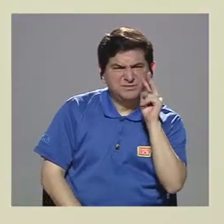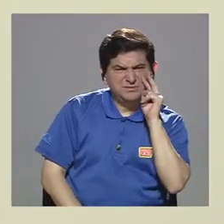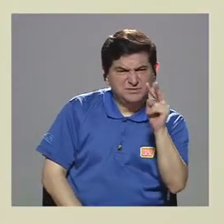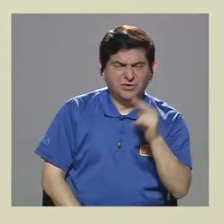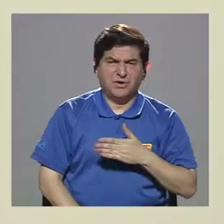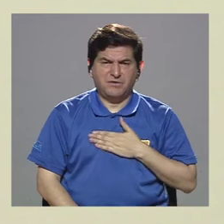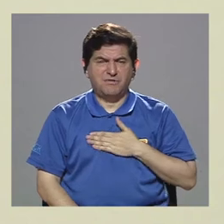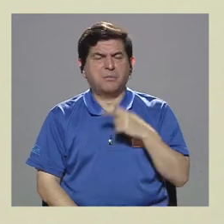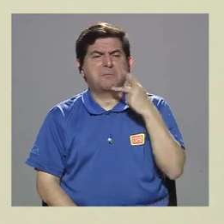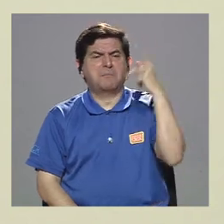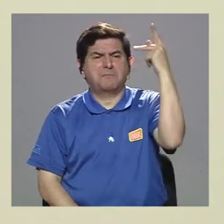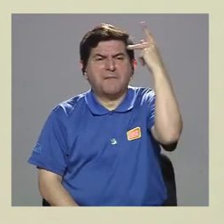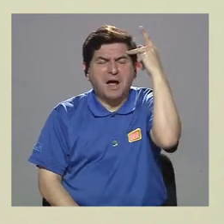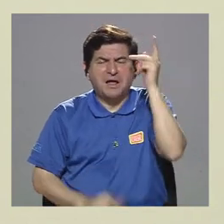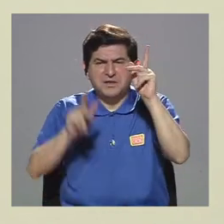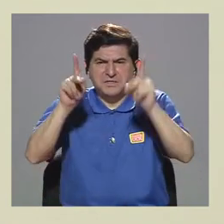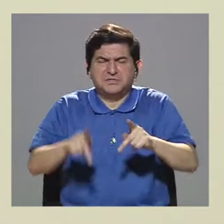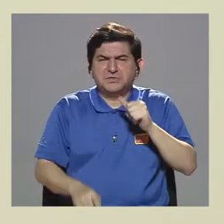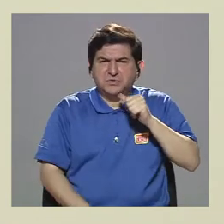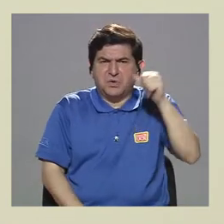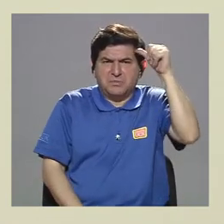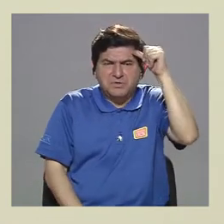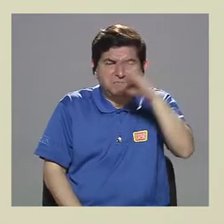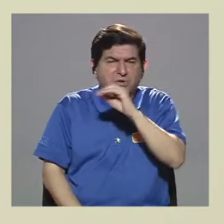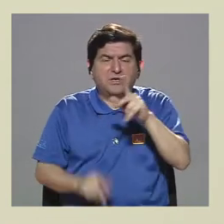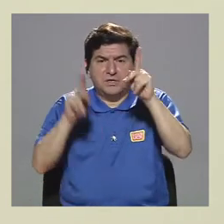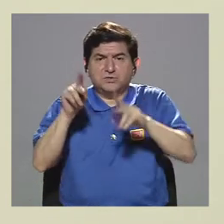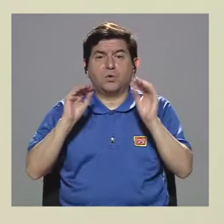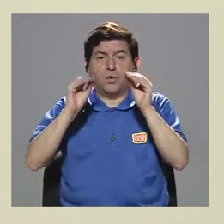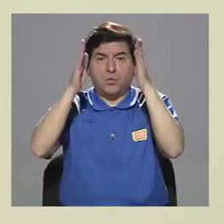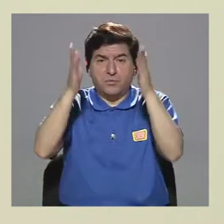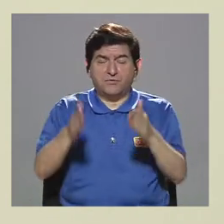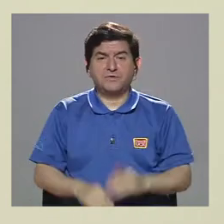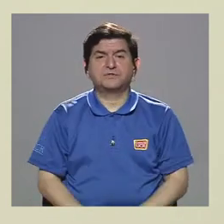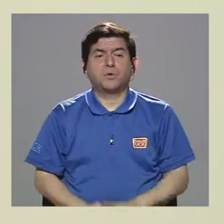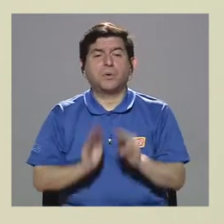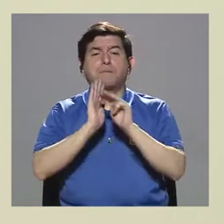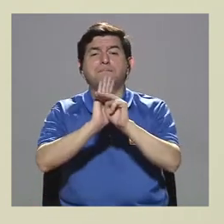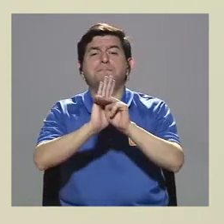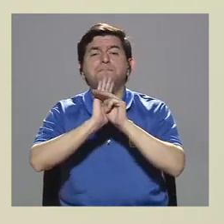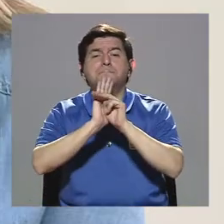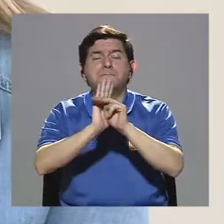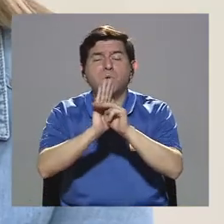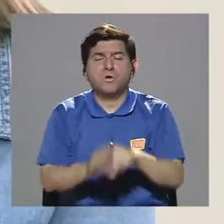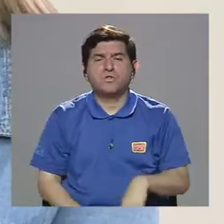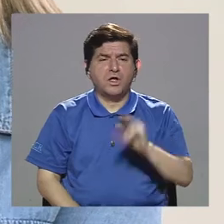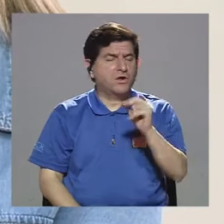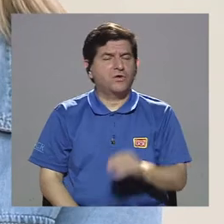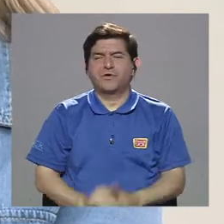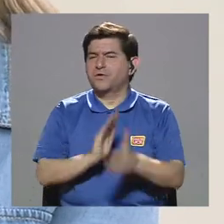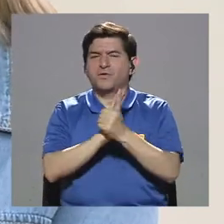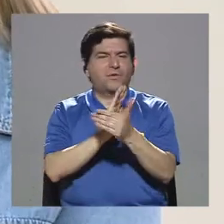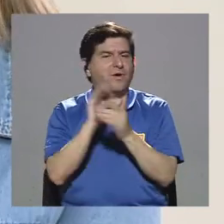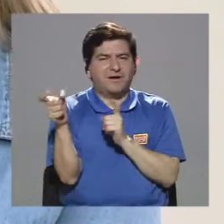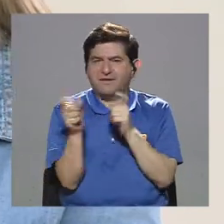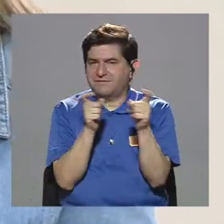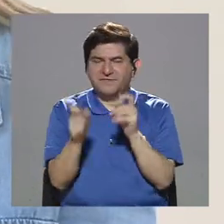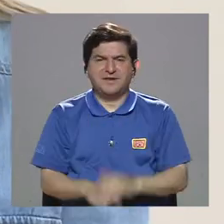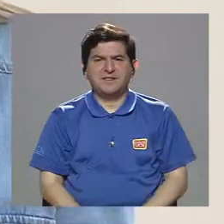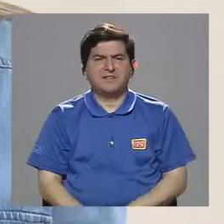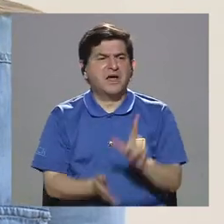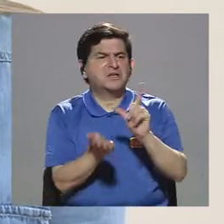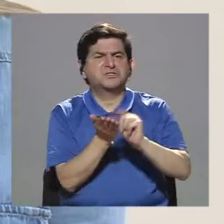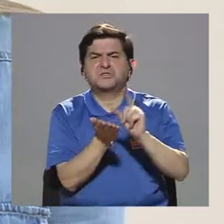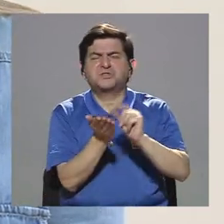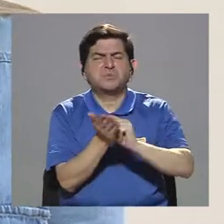papás o en las personas adultas o incluso en las personas docentes es un modelaje donde no hay una capacidad de filtro y donde se publican los trapos sucios